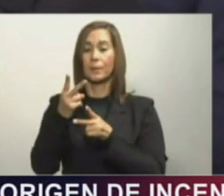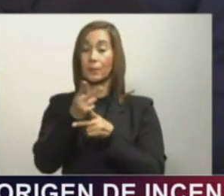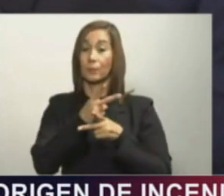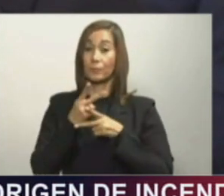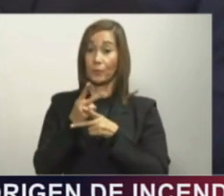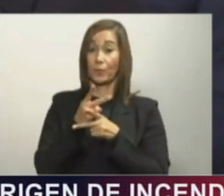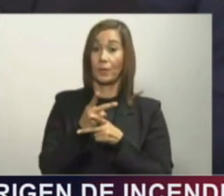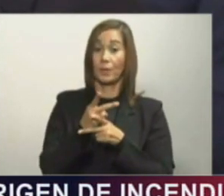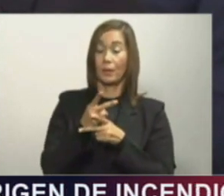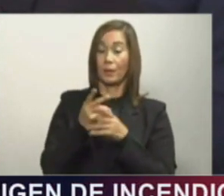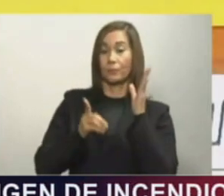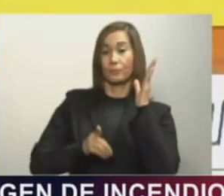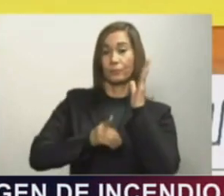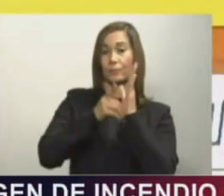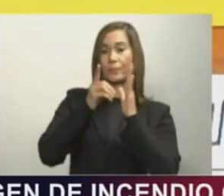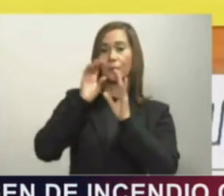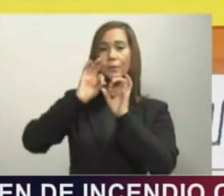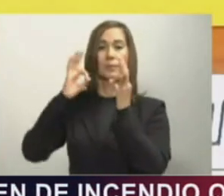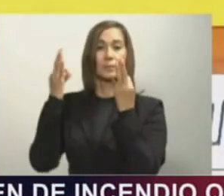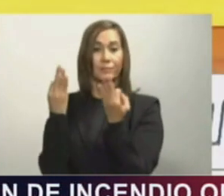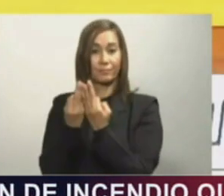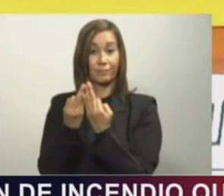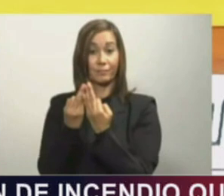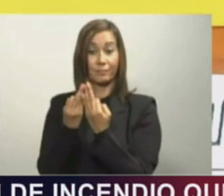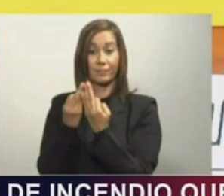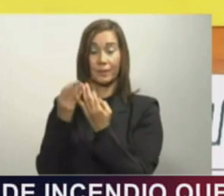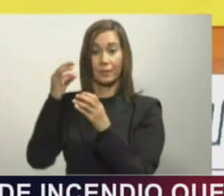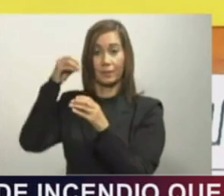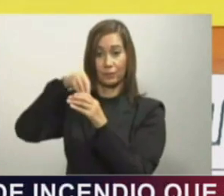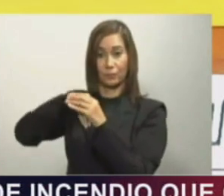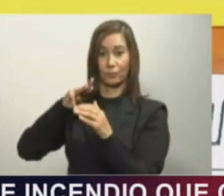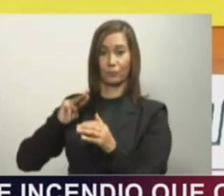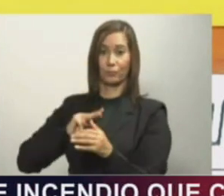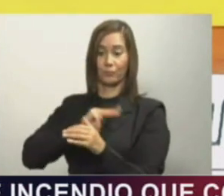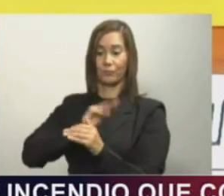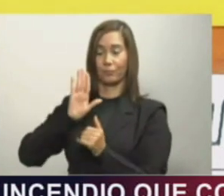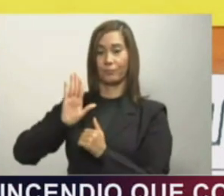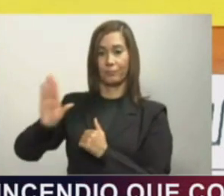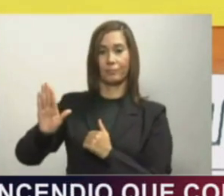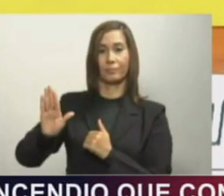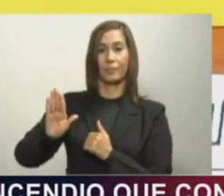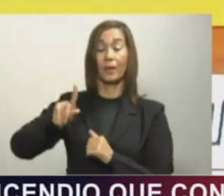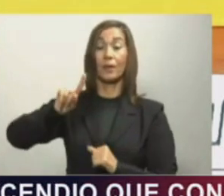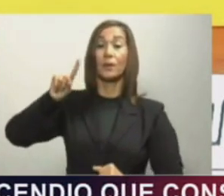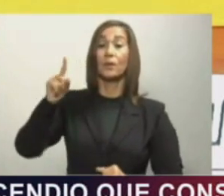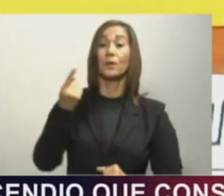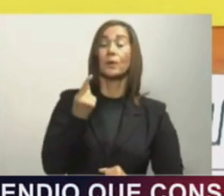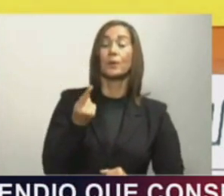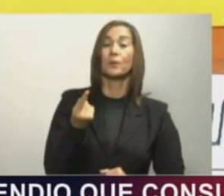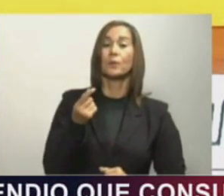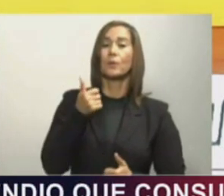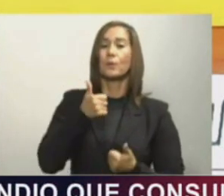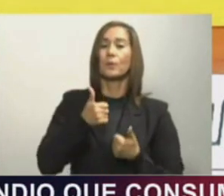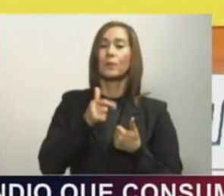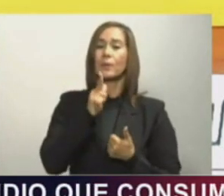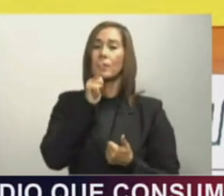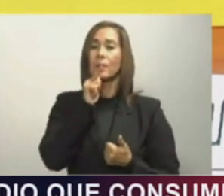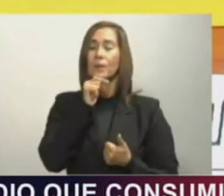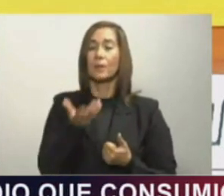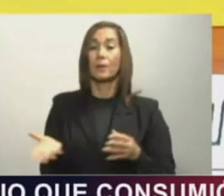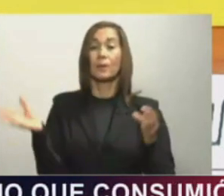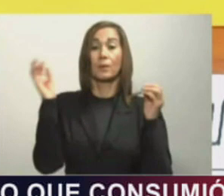de los derechos de las familias y sus miembros, sobre todo los y las que tradicionalmente han estado más